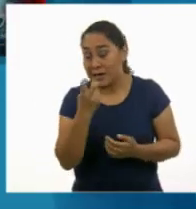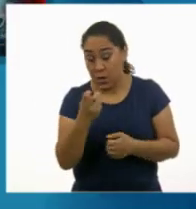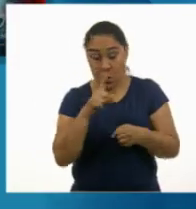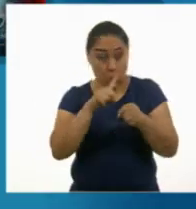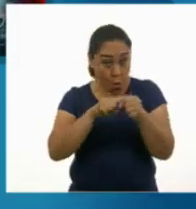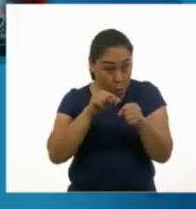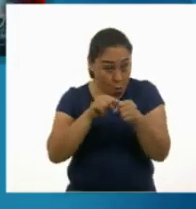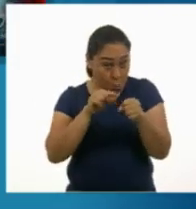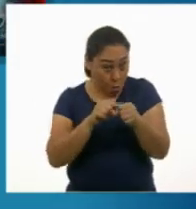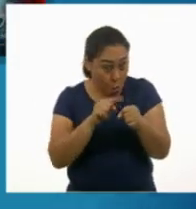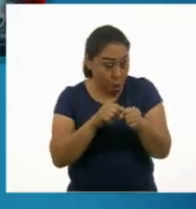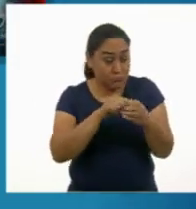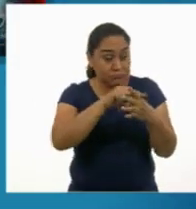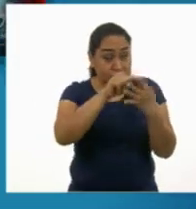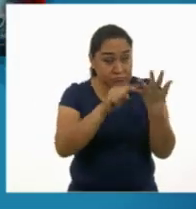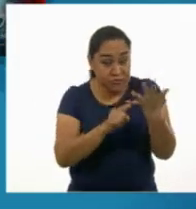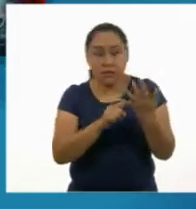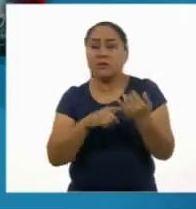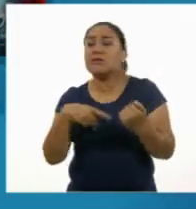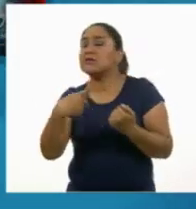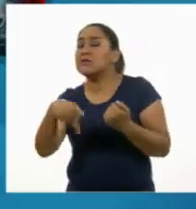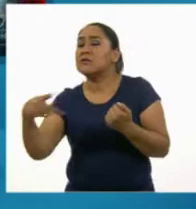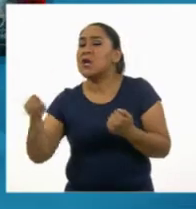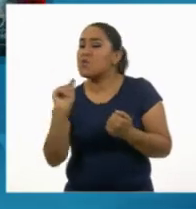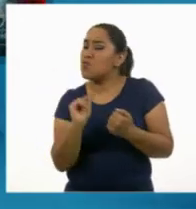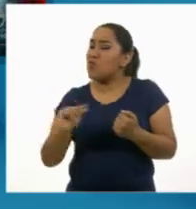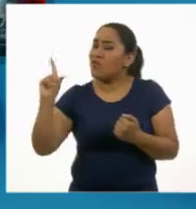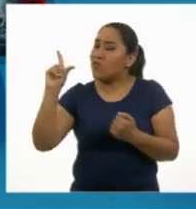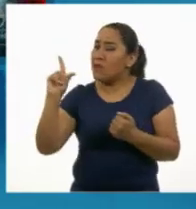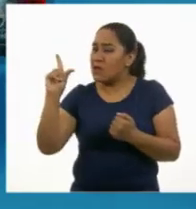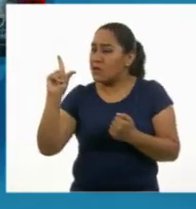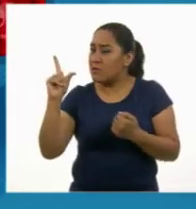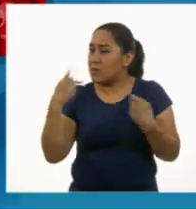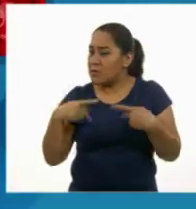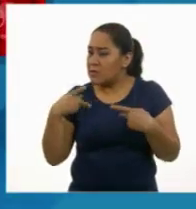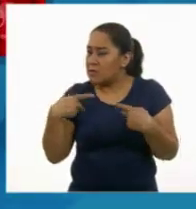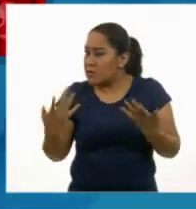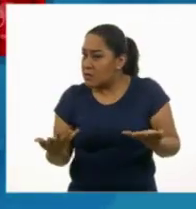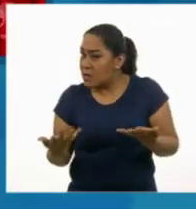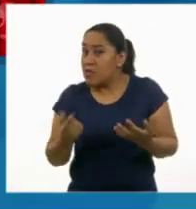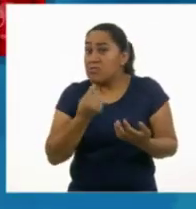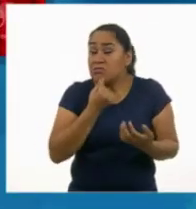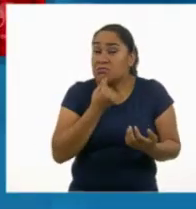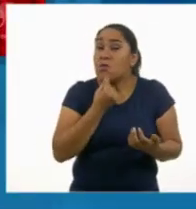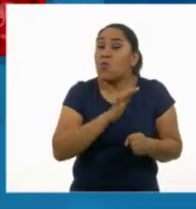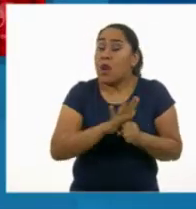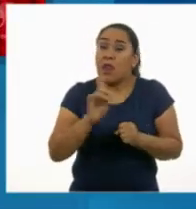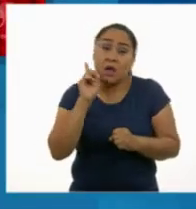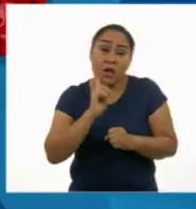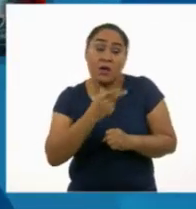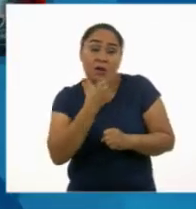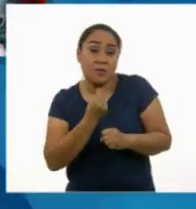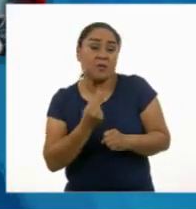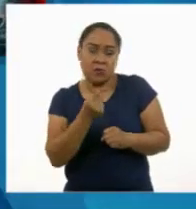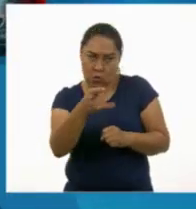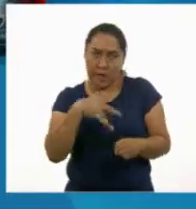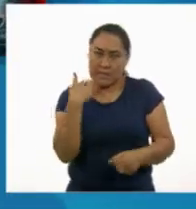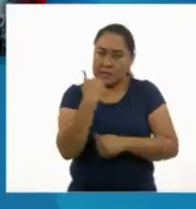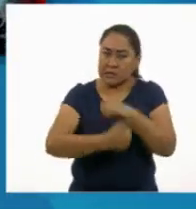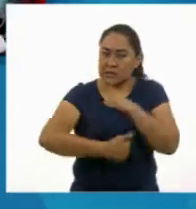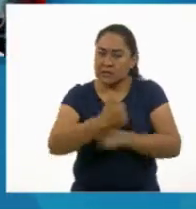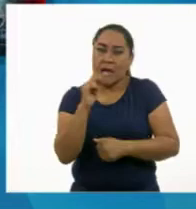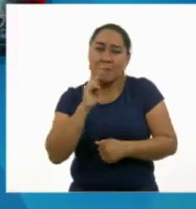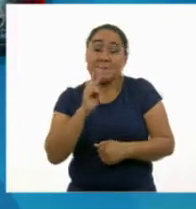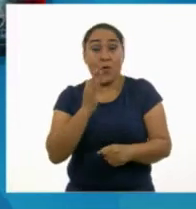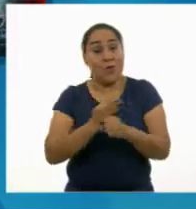colores y las profesiones son de niño, de niña o de personas. Te reto que lo descubras por ti mismo. Ahora me